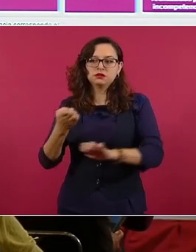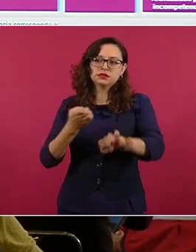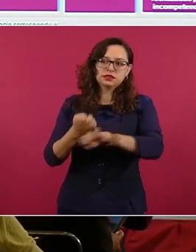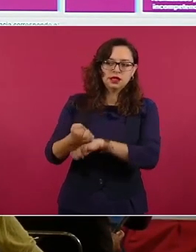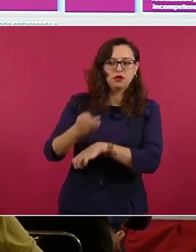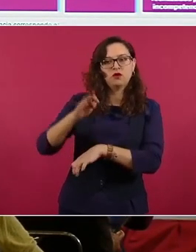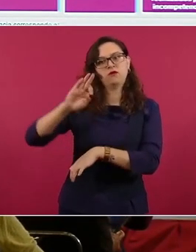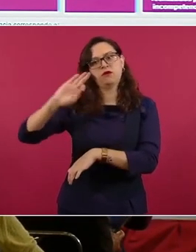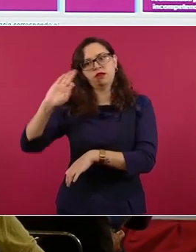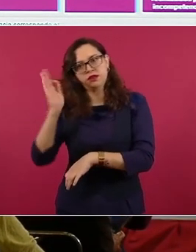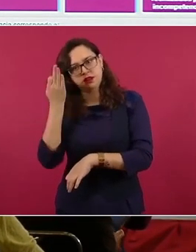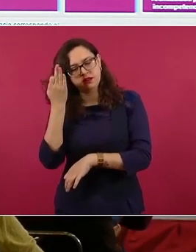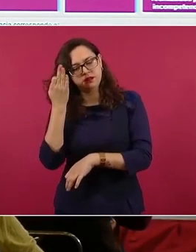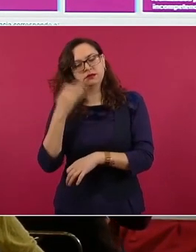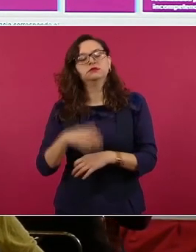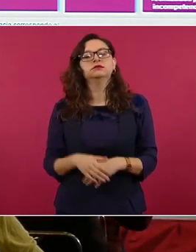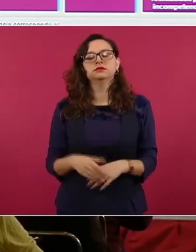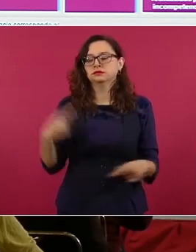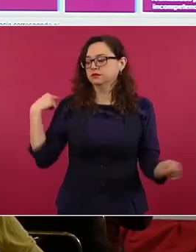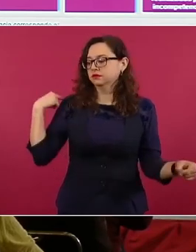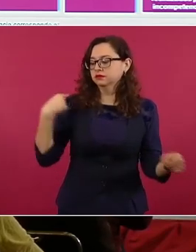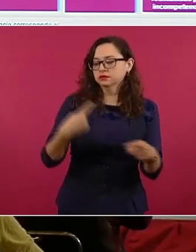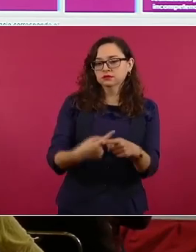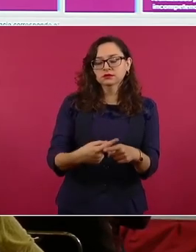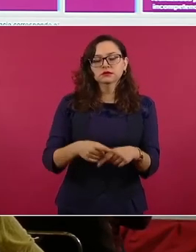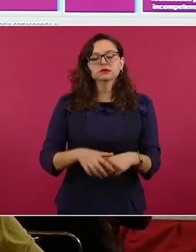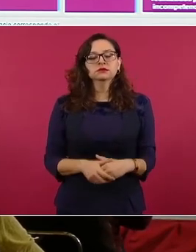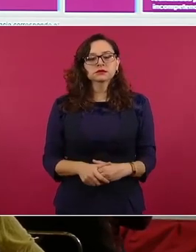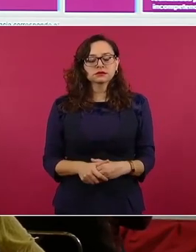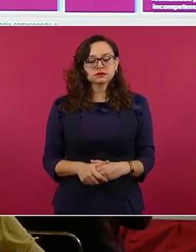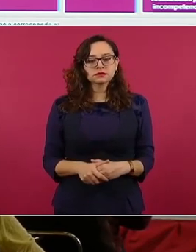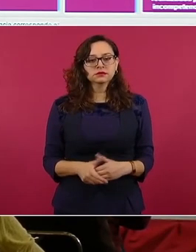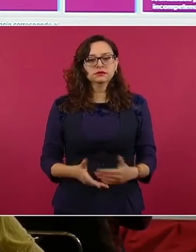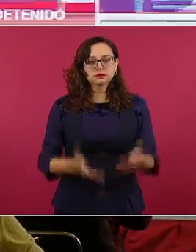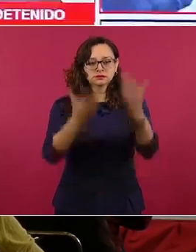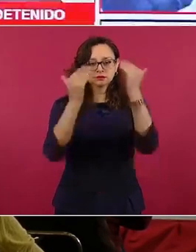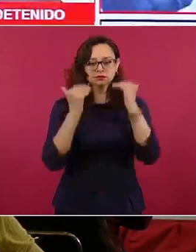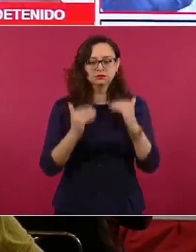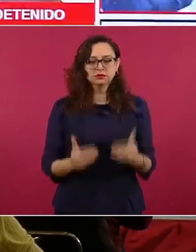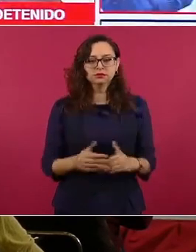Esto es durante estos días que se informan. Siguiente.